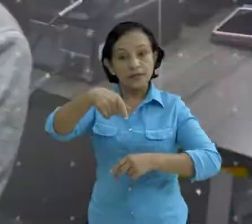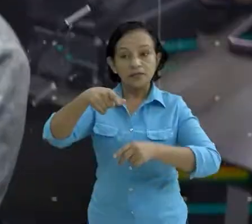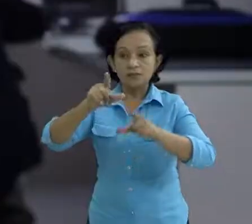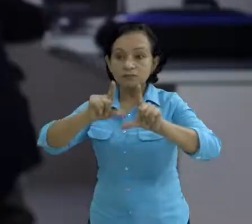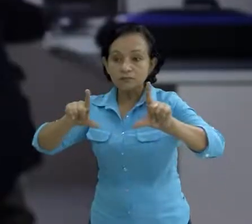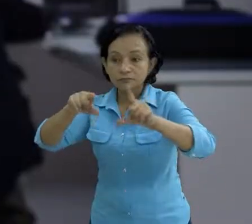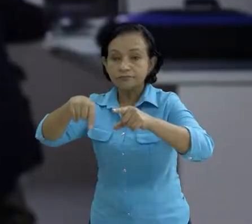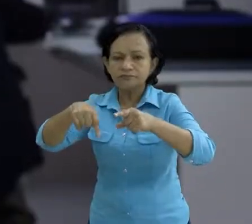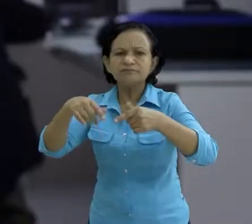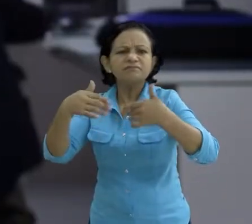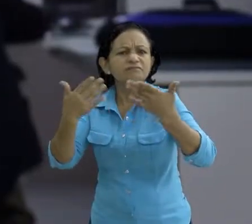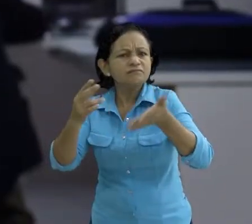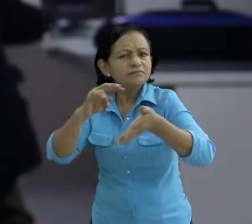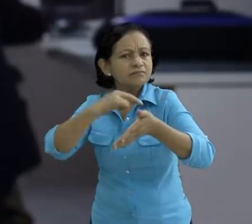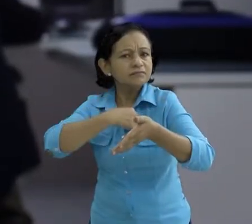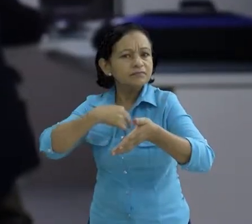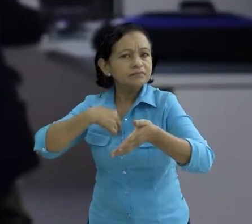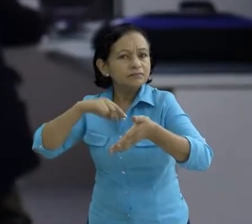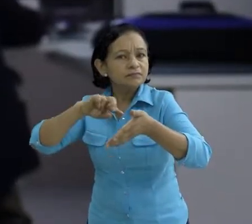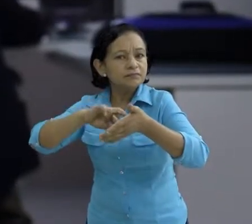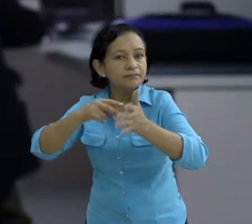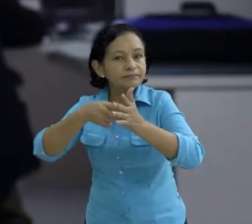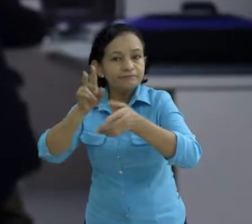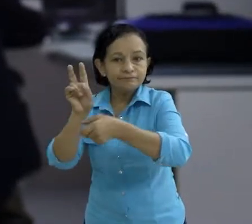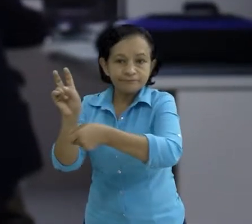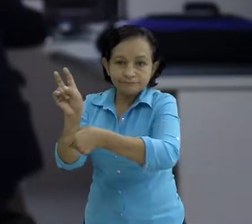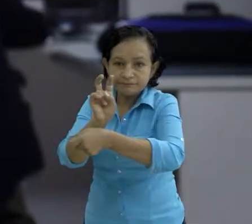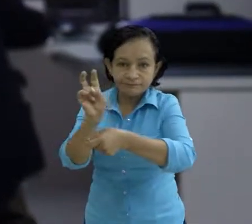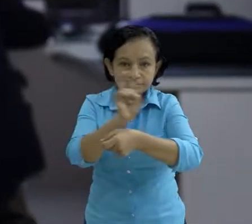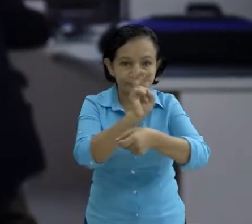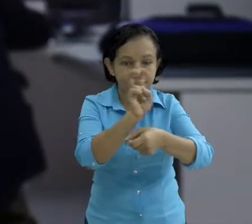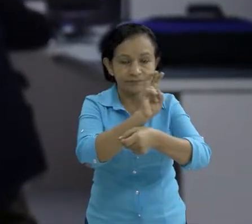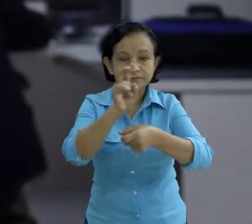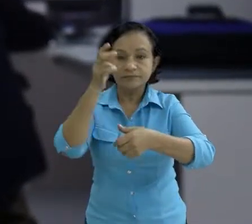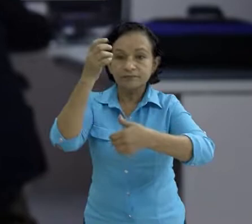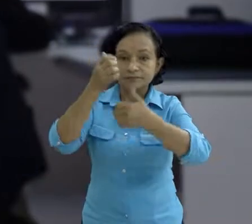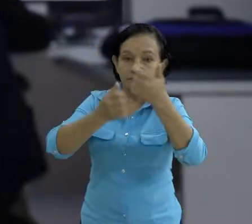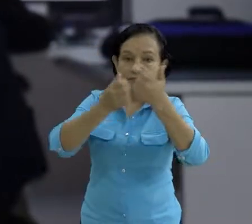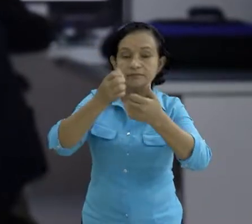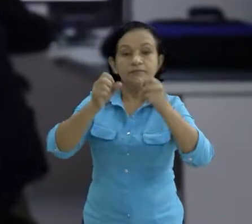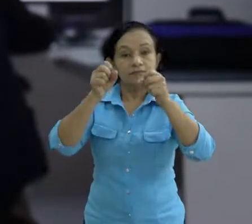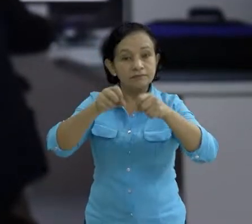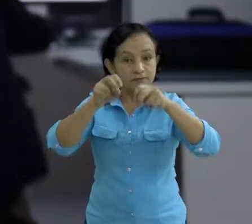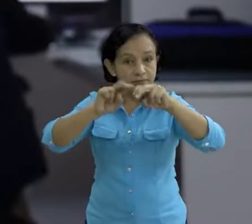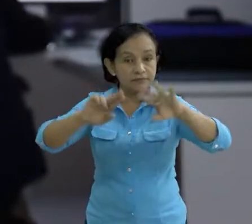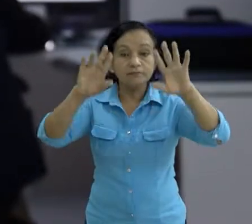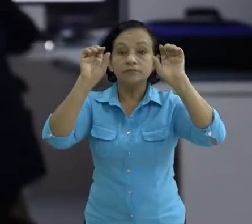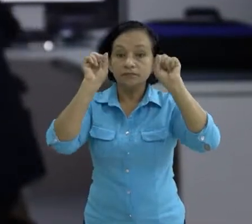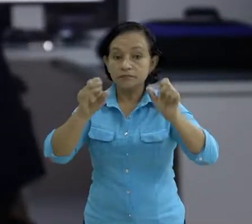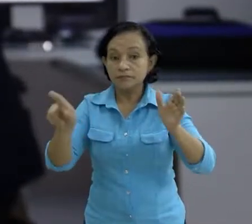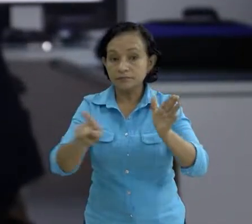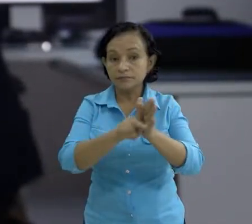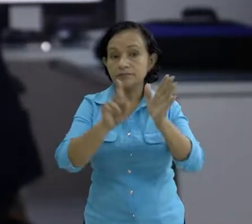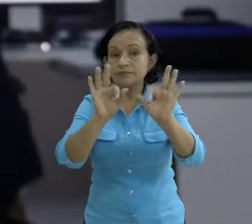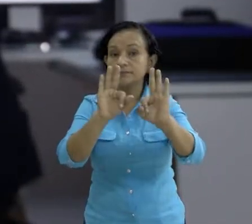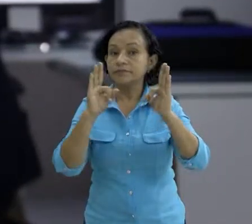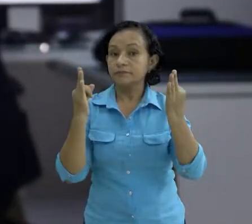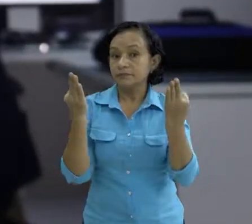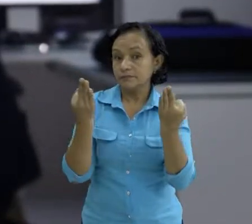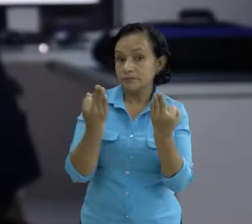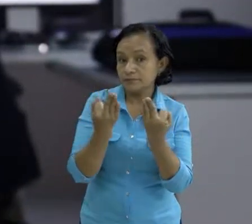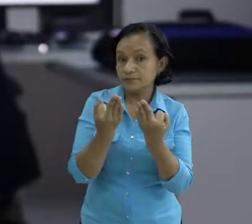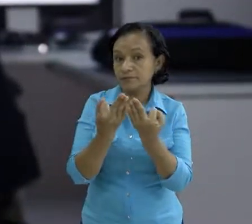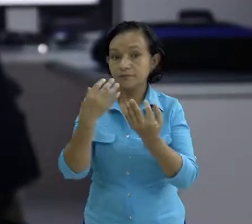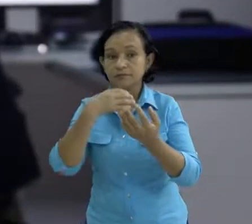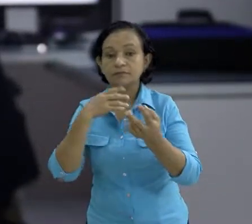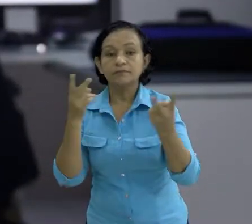Los puestos de mando son espacios para la vigilancia, monitoreo y atención de fenómenos que puedan poner en riesgo a la familia y sus medios de